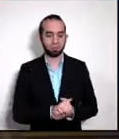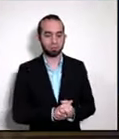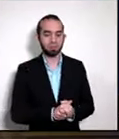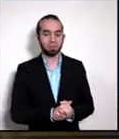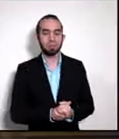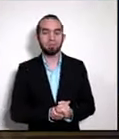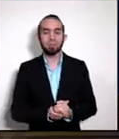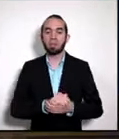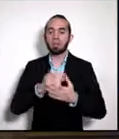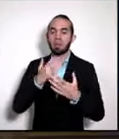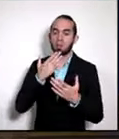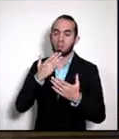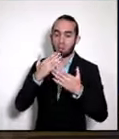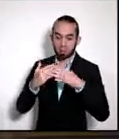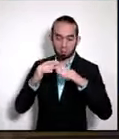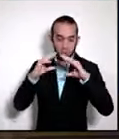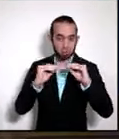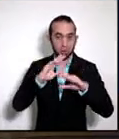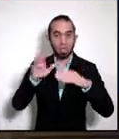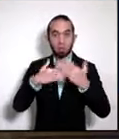que nos acompañan esta noche.